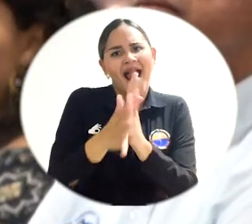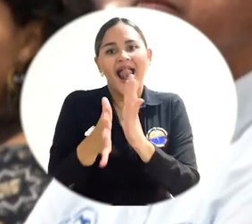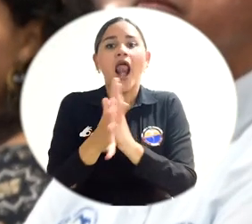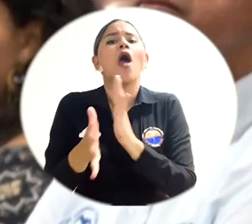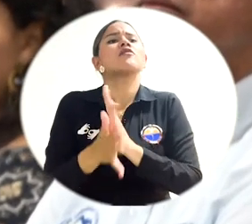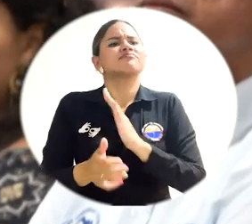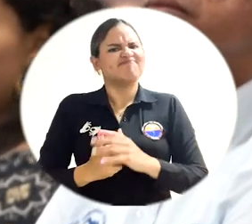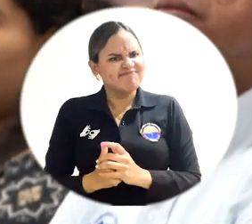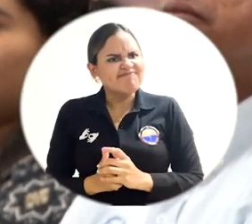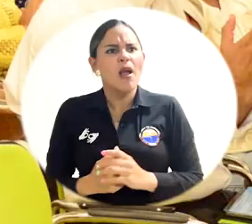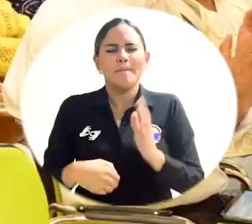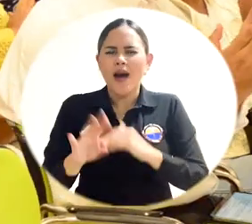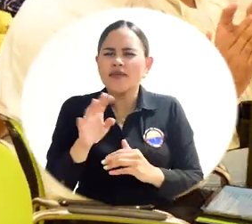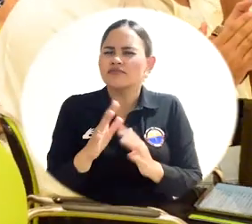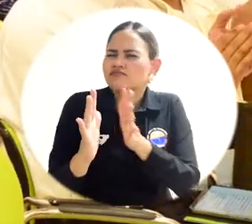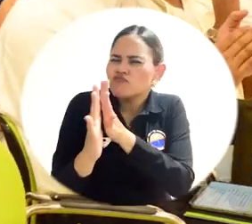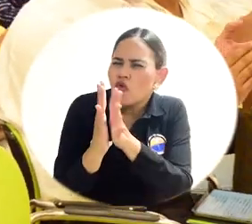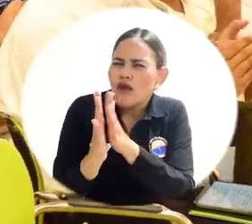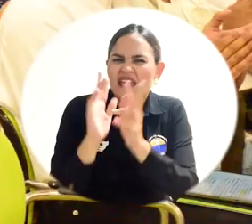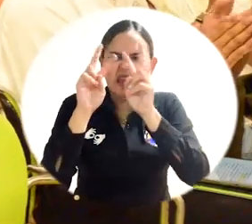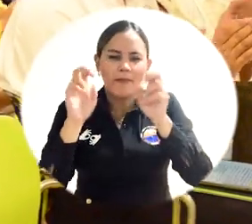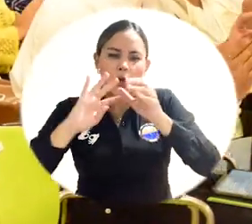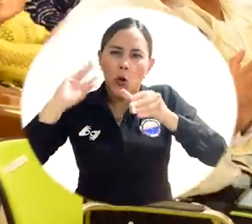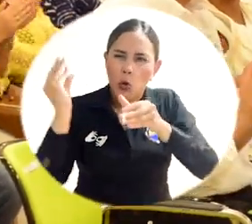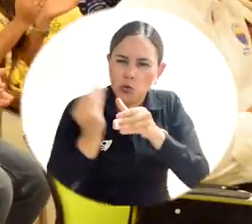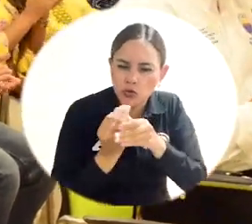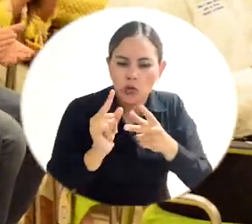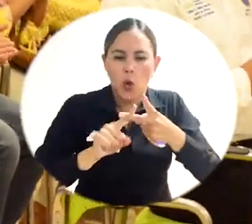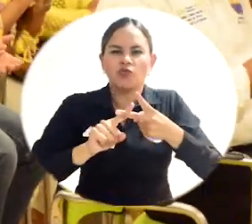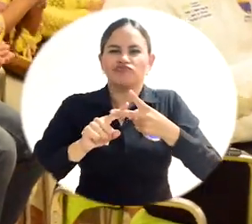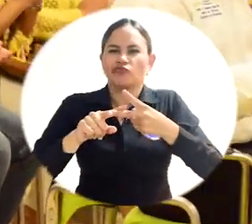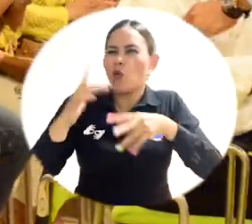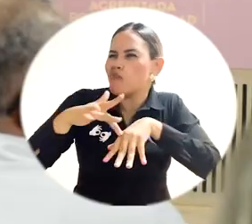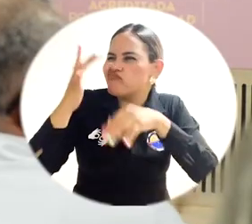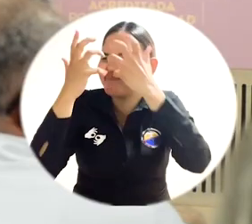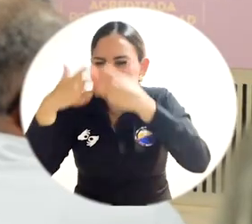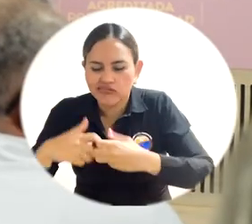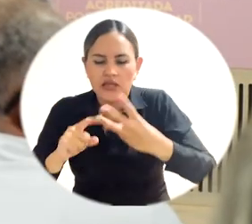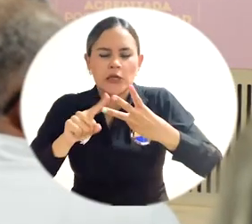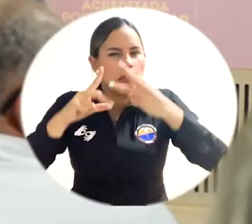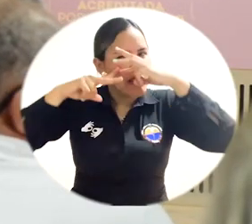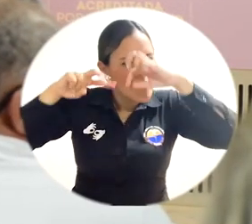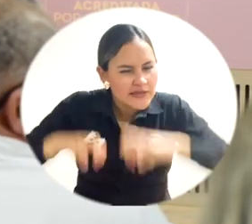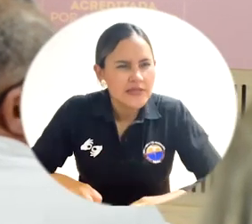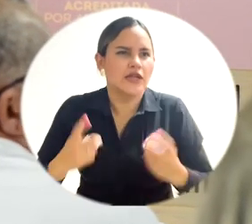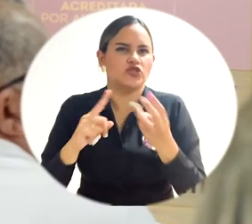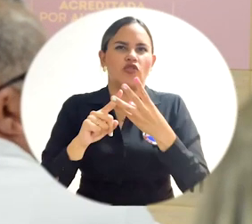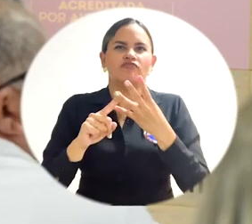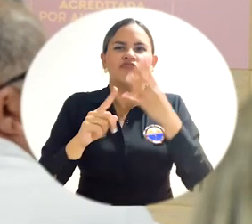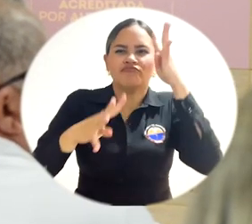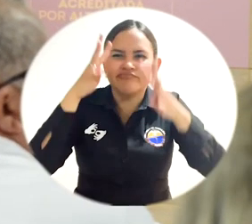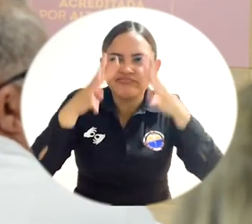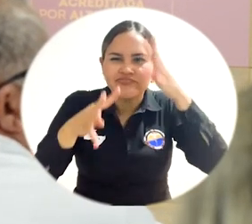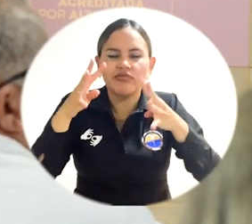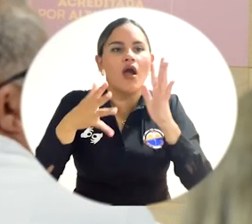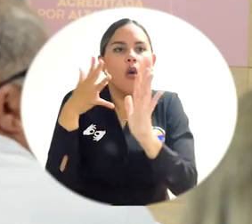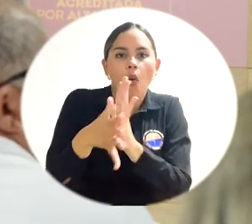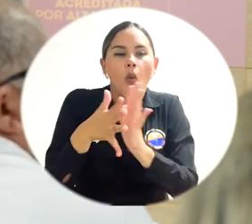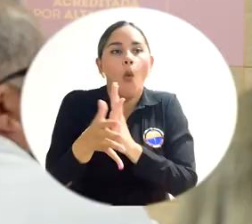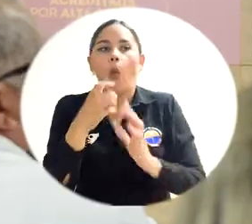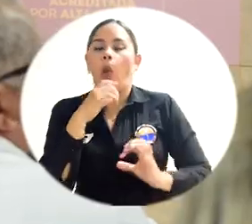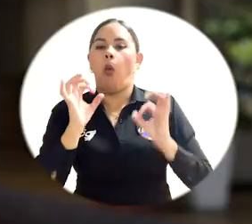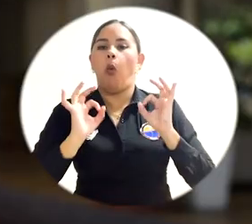confirmaron una vez más los resultados obtenidos en cuanto a la inclusión, emprendimiento, investigación e